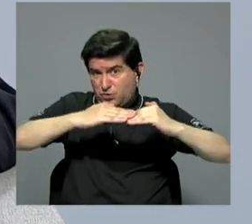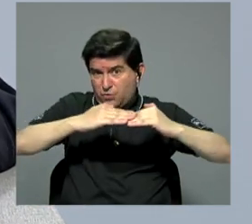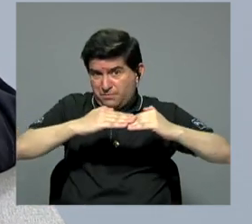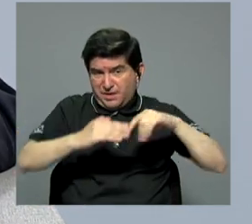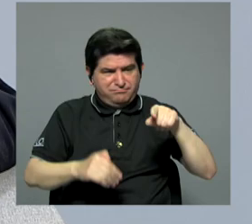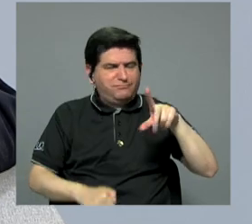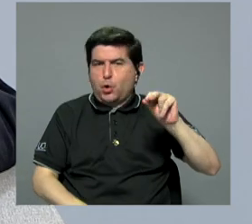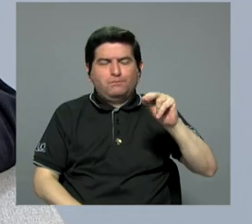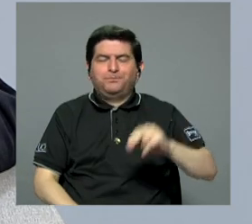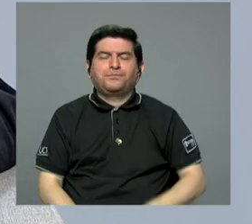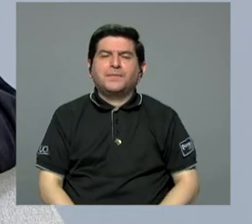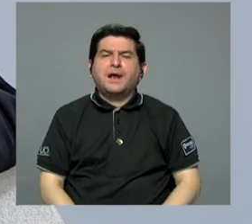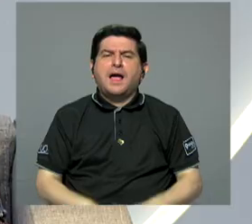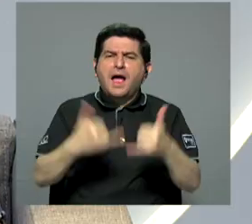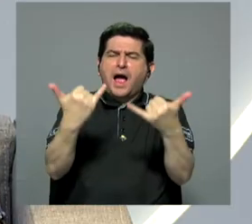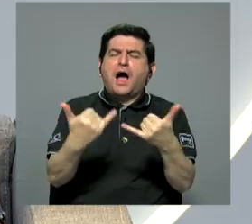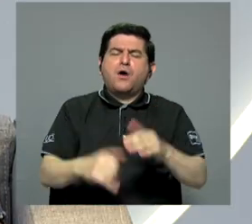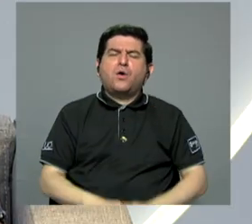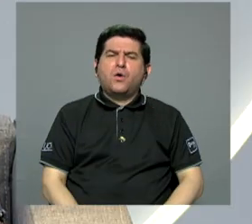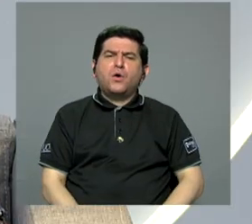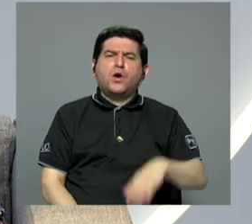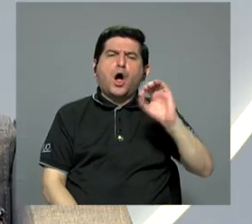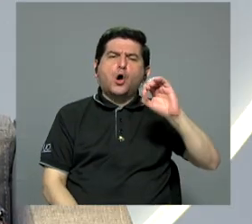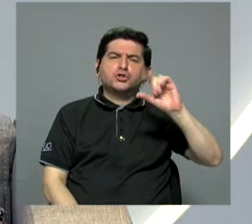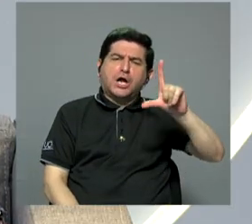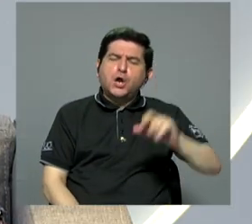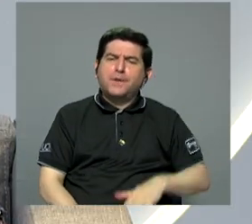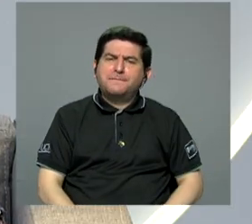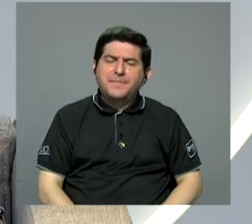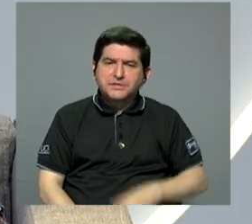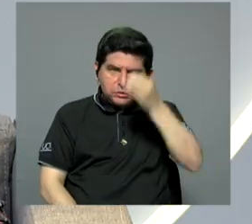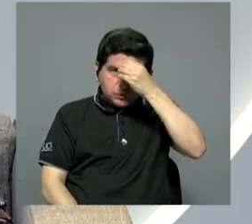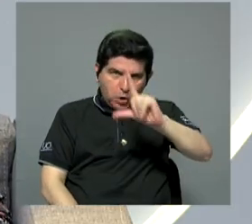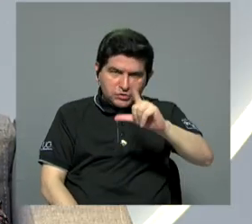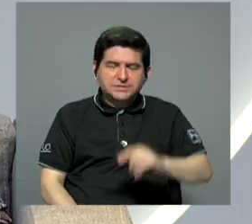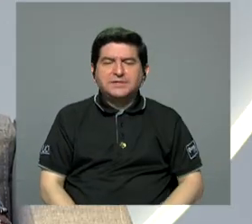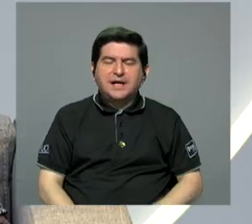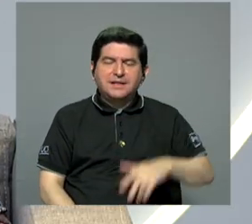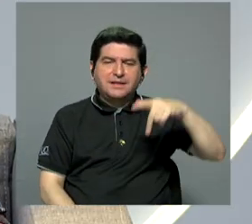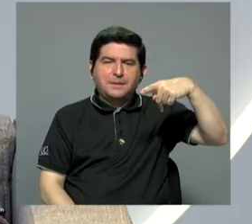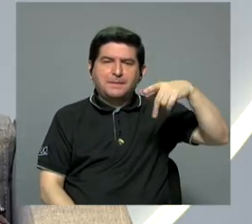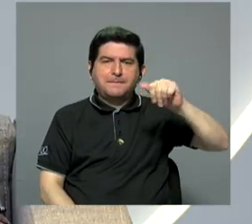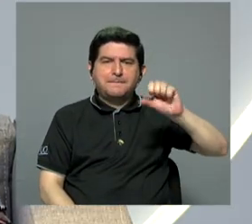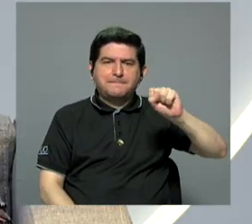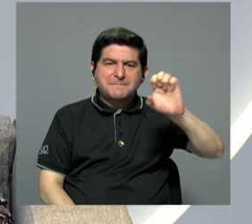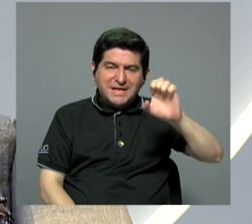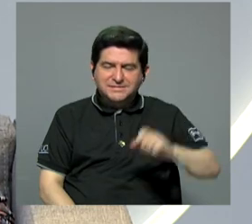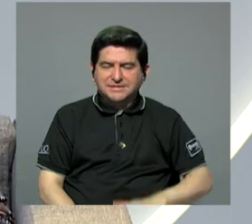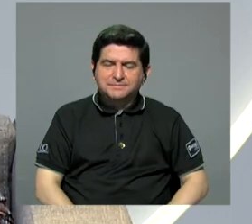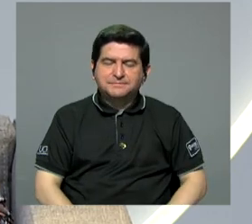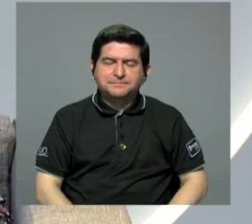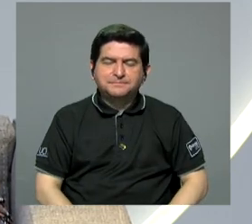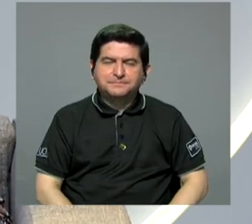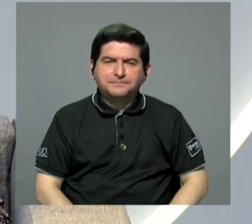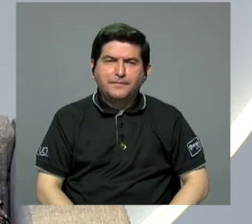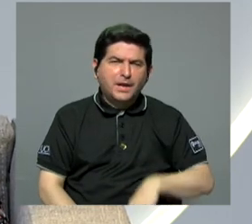definitivamente. Bien, quiero pasar con don Oscar López del Partido de Accesibilidad Sin Exclusión. ¿Usted está